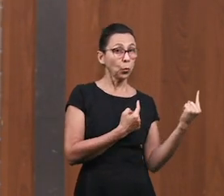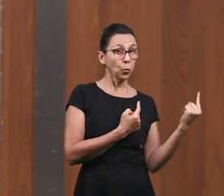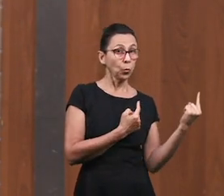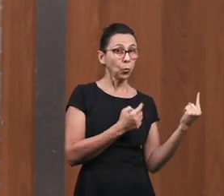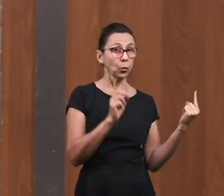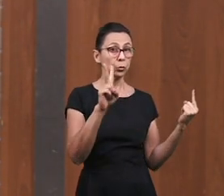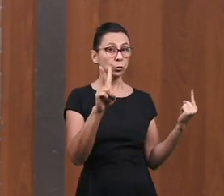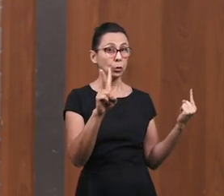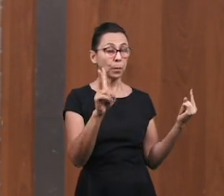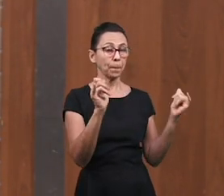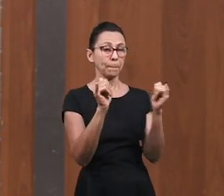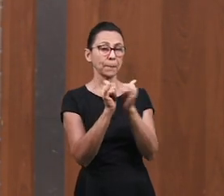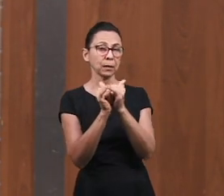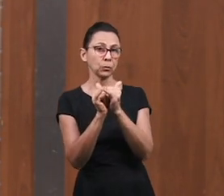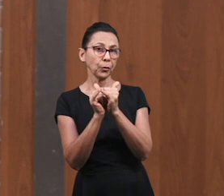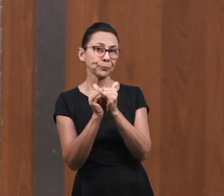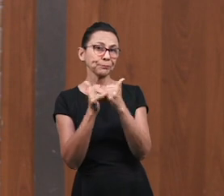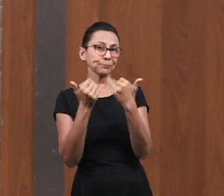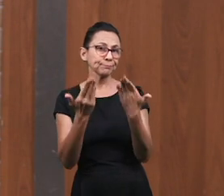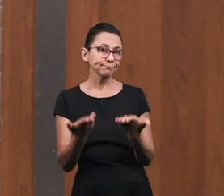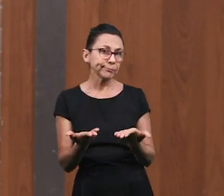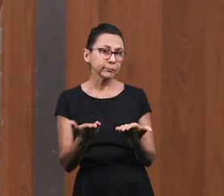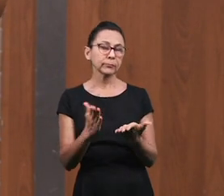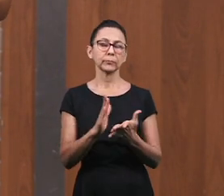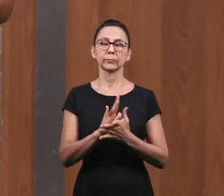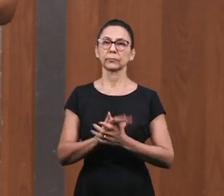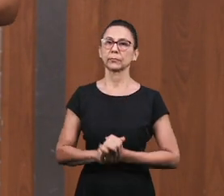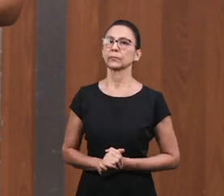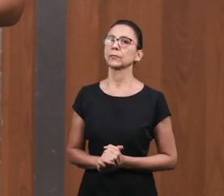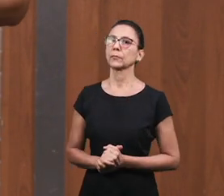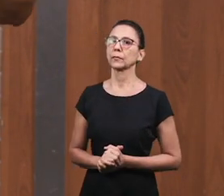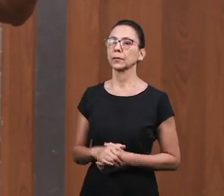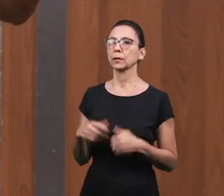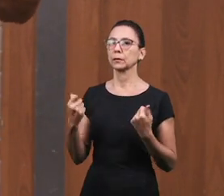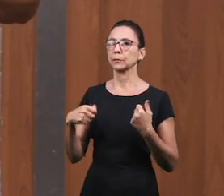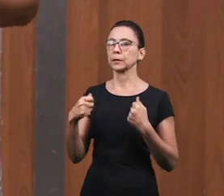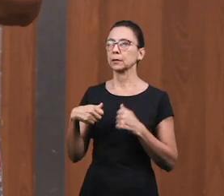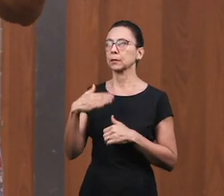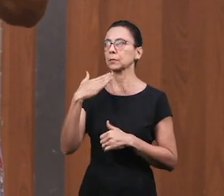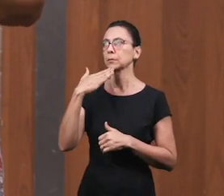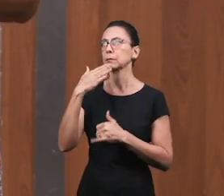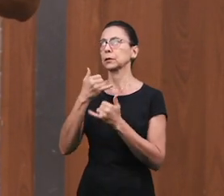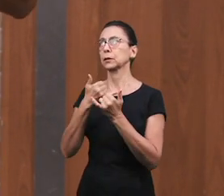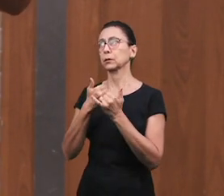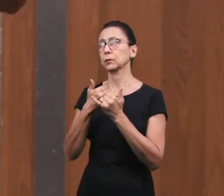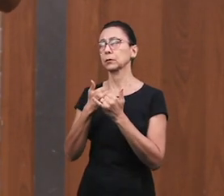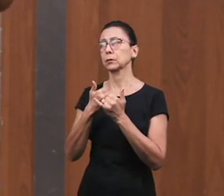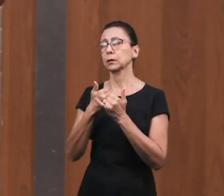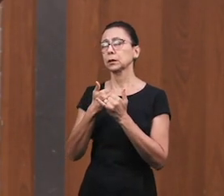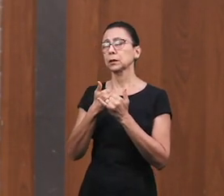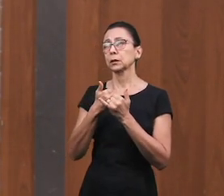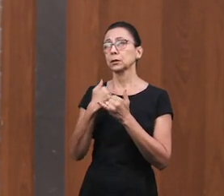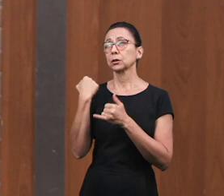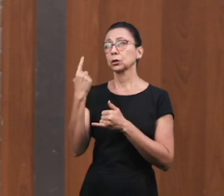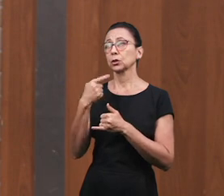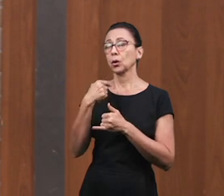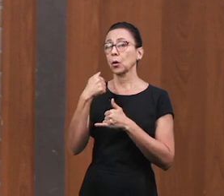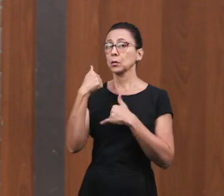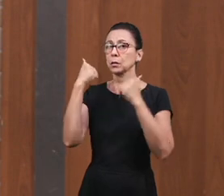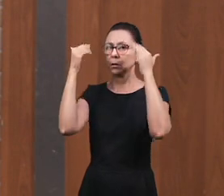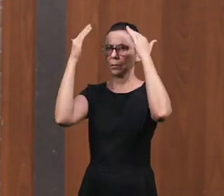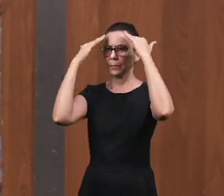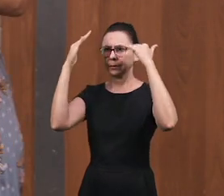hacemos Que no agrada Al Señor Necesitamos Reconocer Que somos Pequeños Delante De Dios